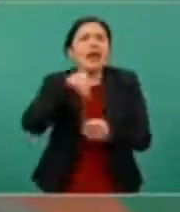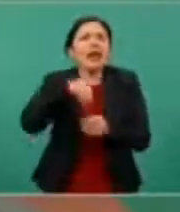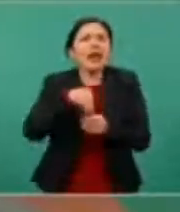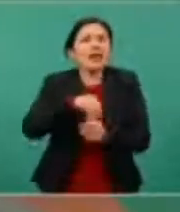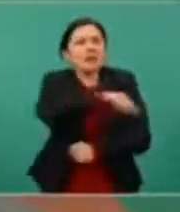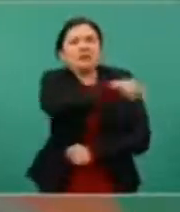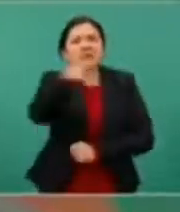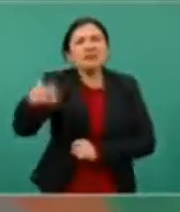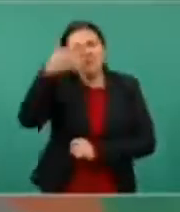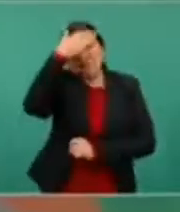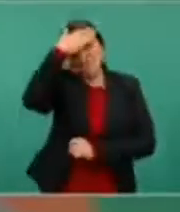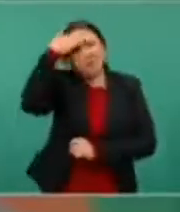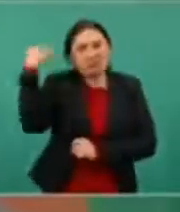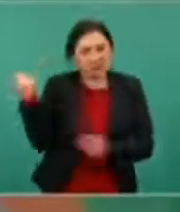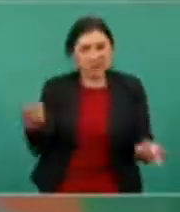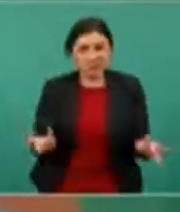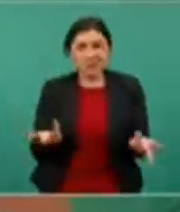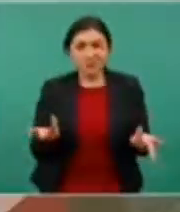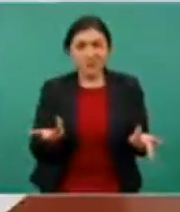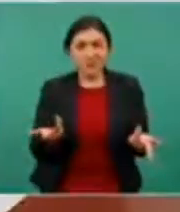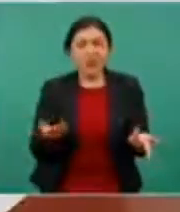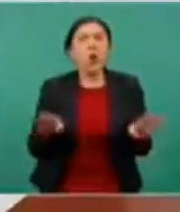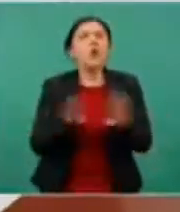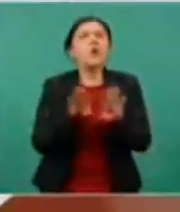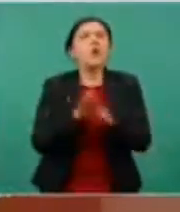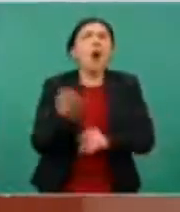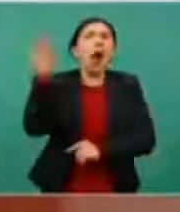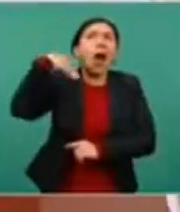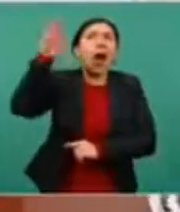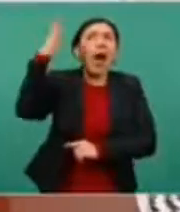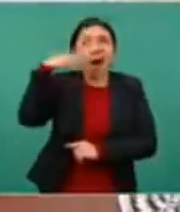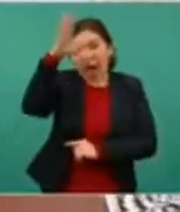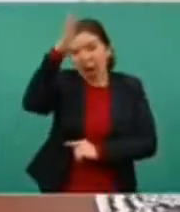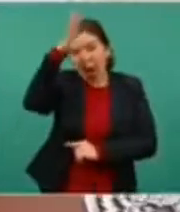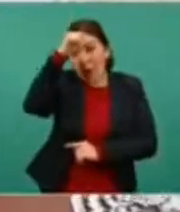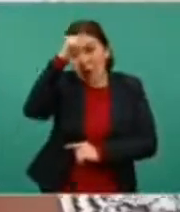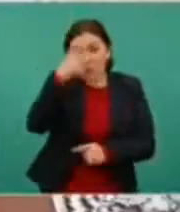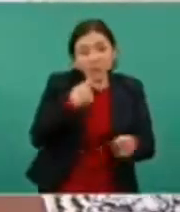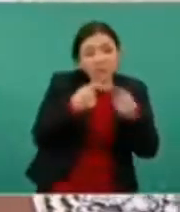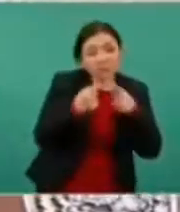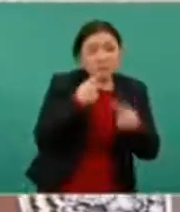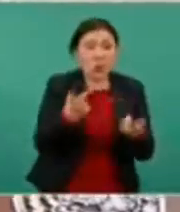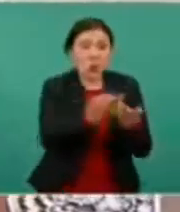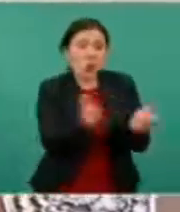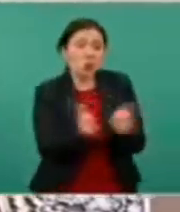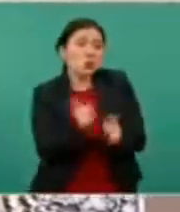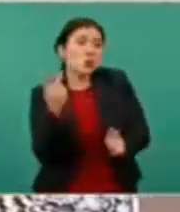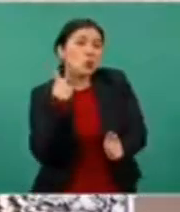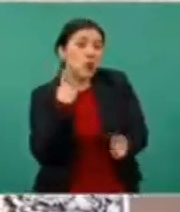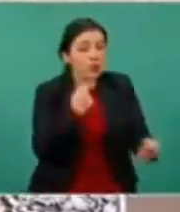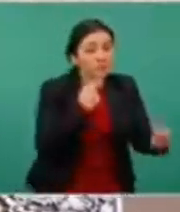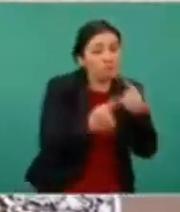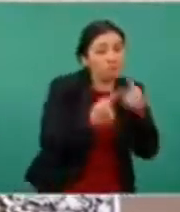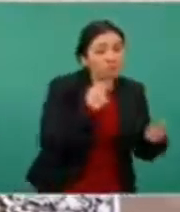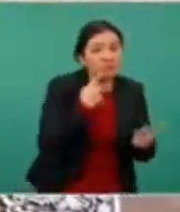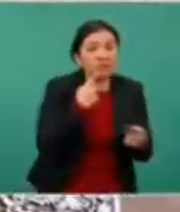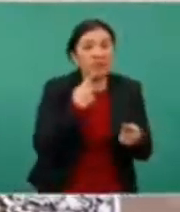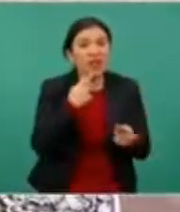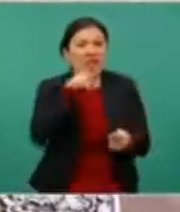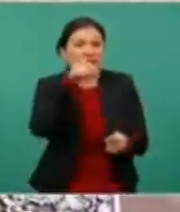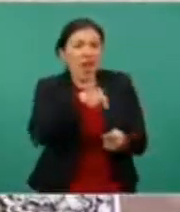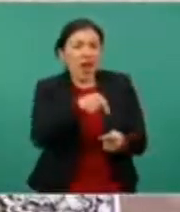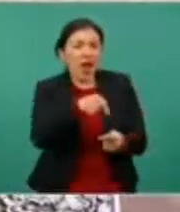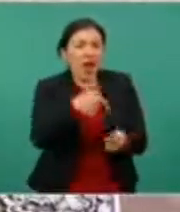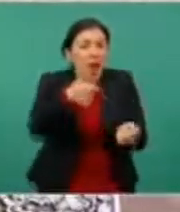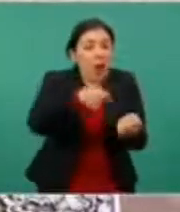No es como los acuerdos que hacían antes los políticos corruptos en